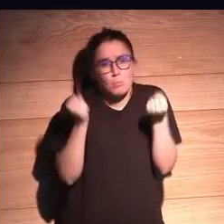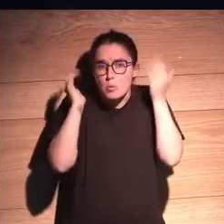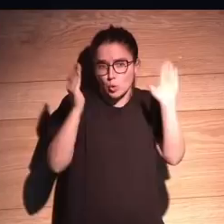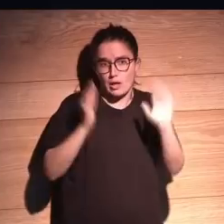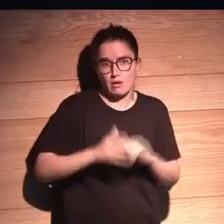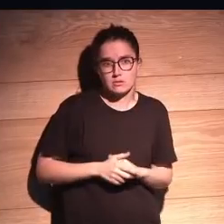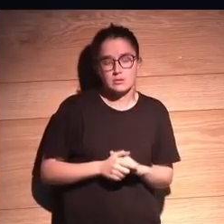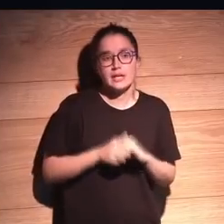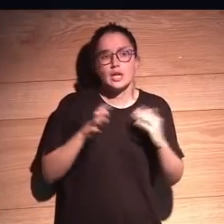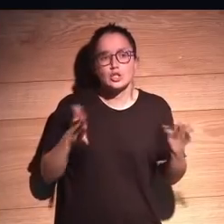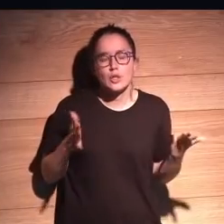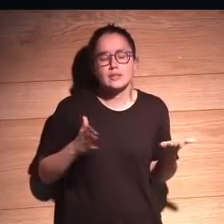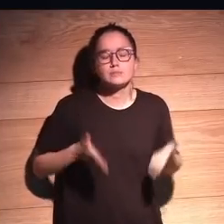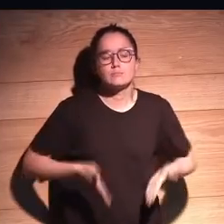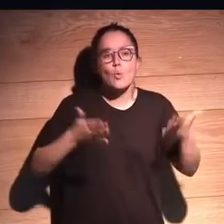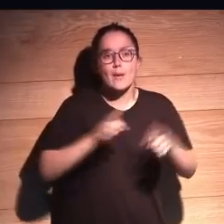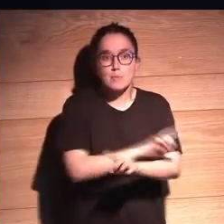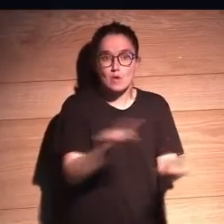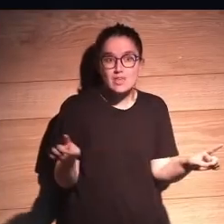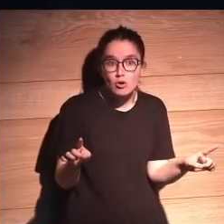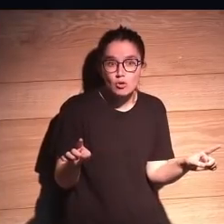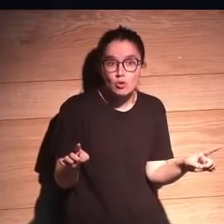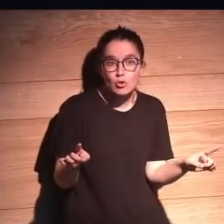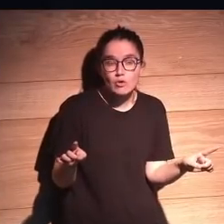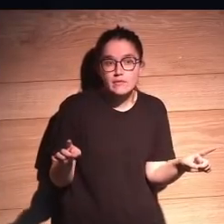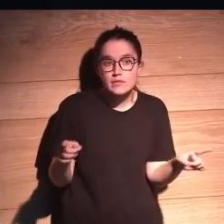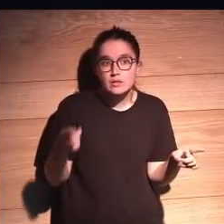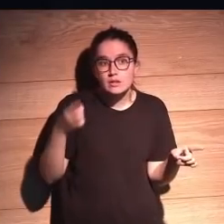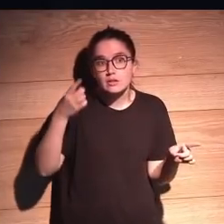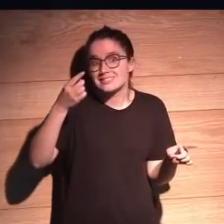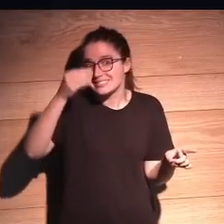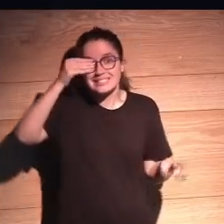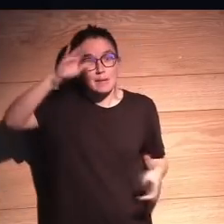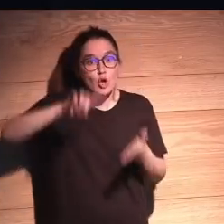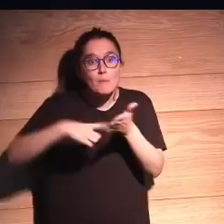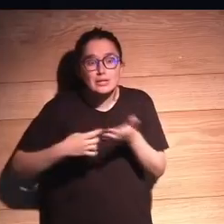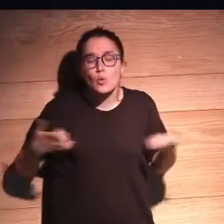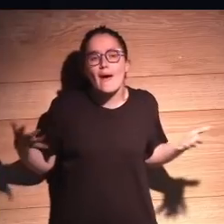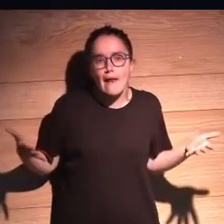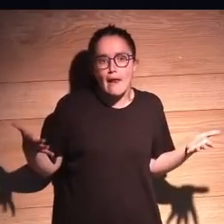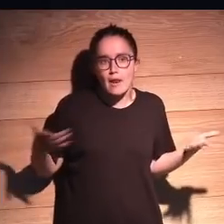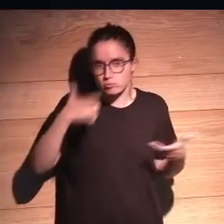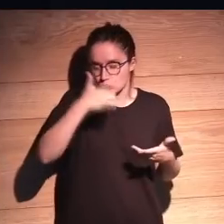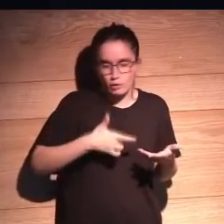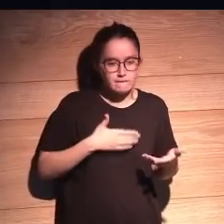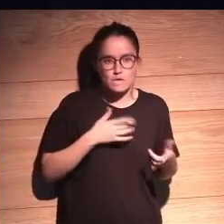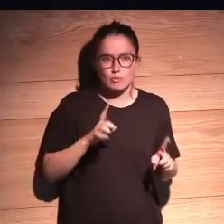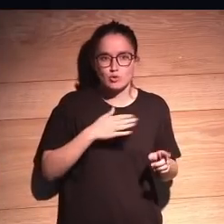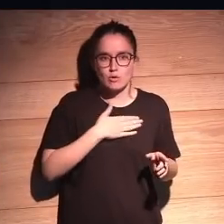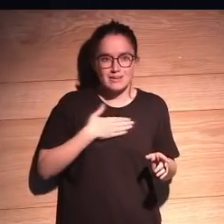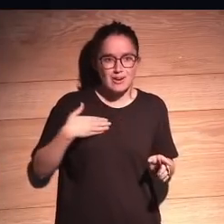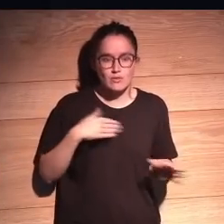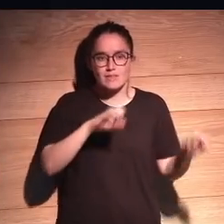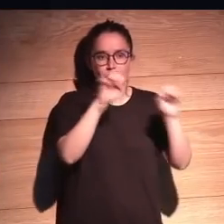Brutal. Entonces, ¿cuál es el camino? ¿Prohibirlo? ¿El saber absoluto? ¿Ese es el camino? Pues yo no. Yo quiero defender